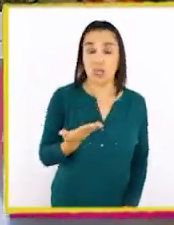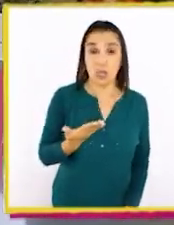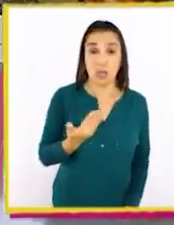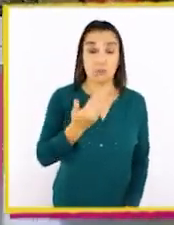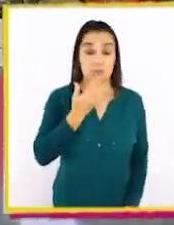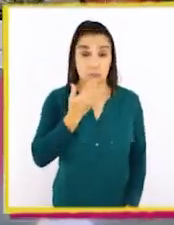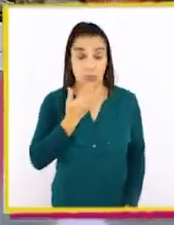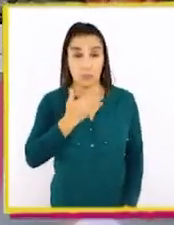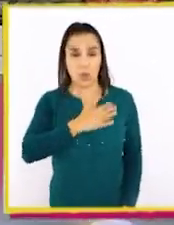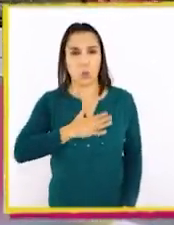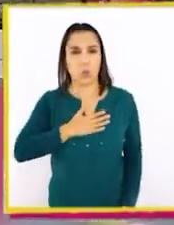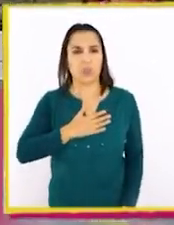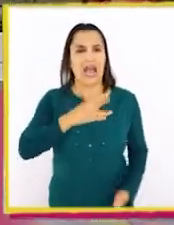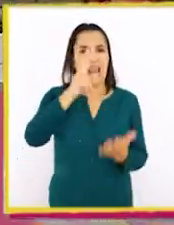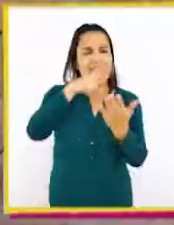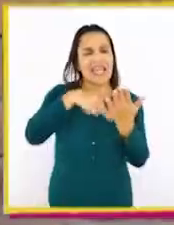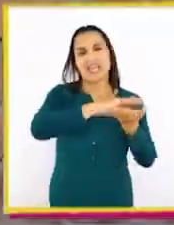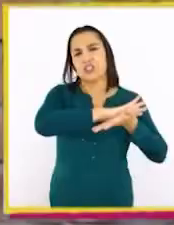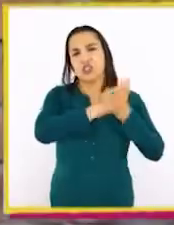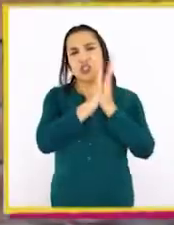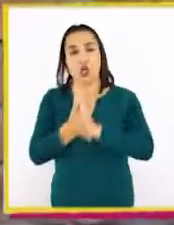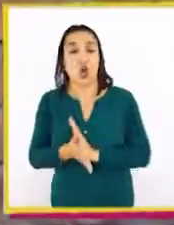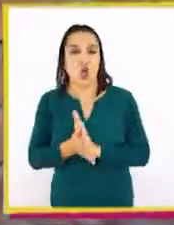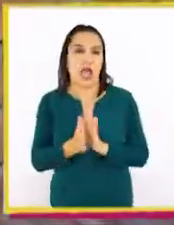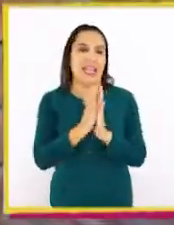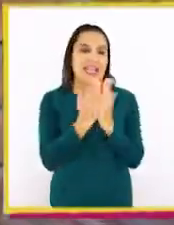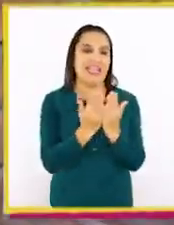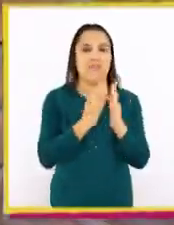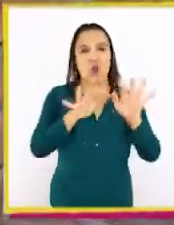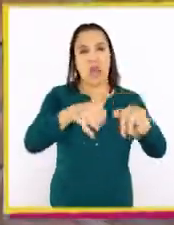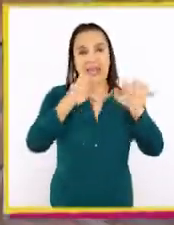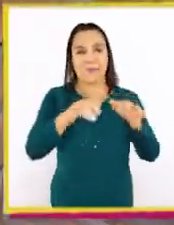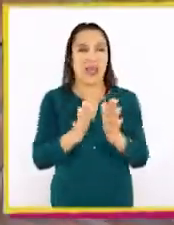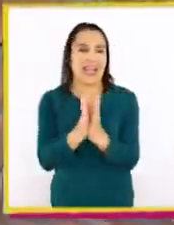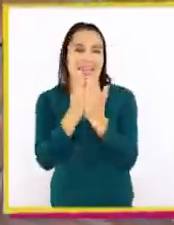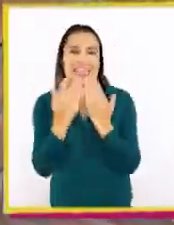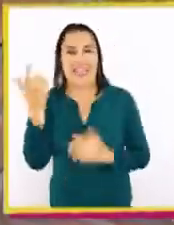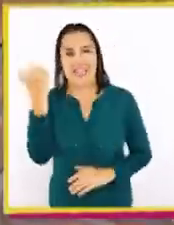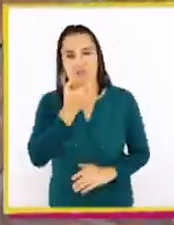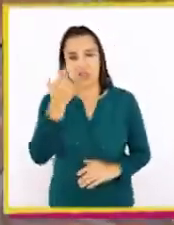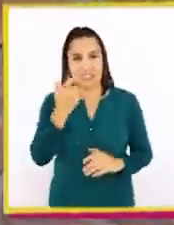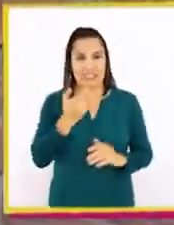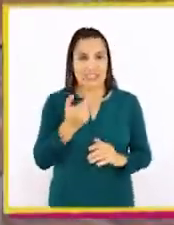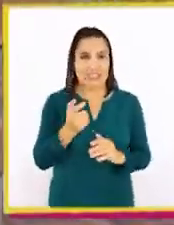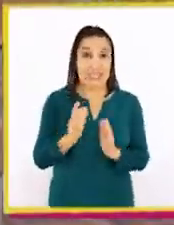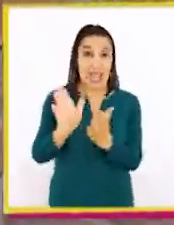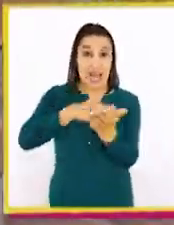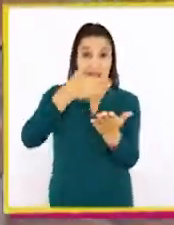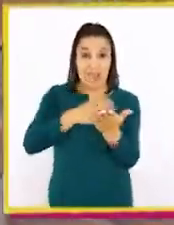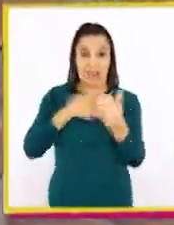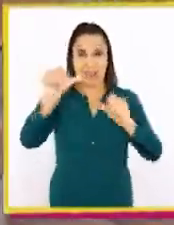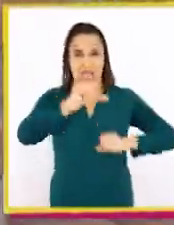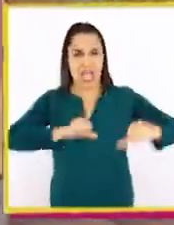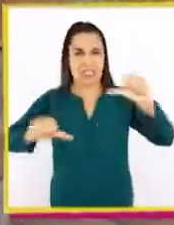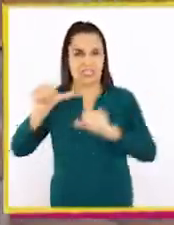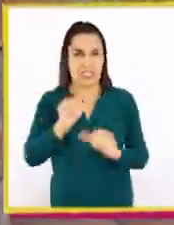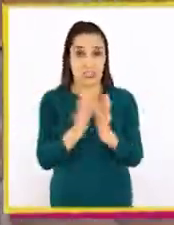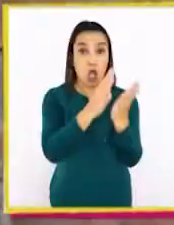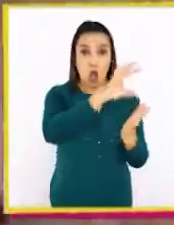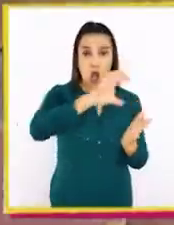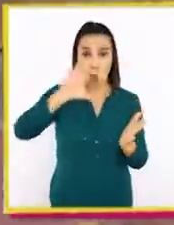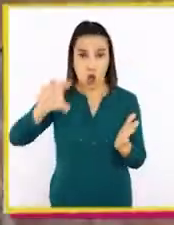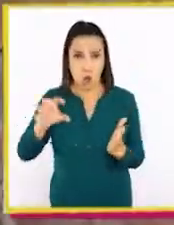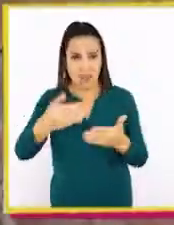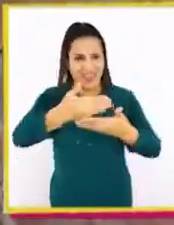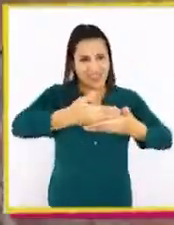Me gusta leer todo tipo de textos. Libros de animales, de chistes, revistas de ciencias, cómics, diarios,